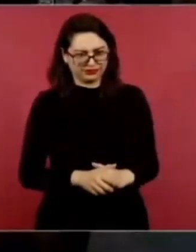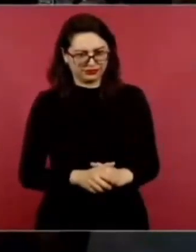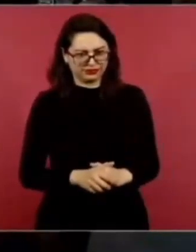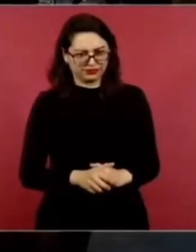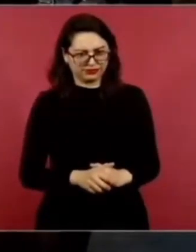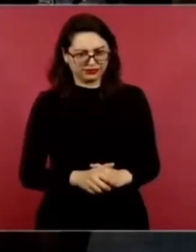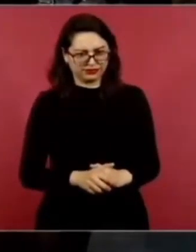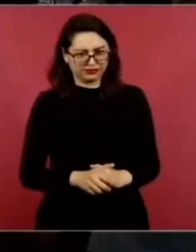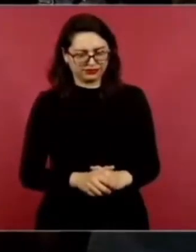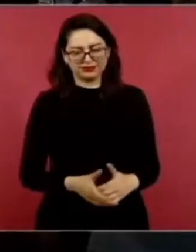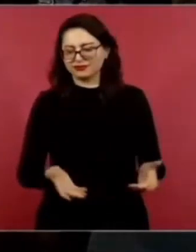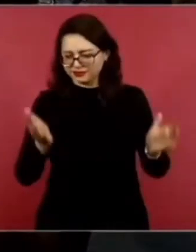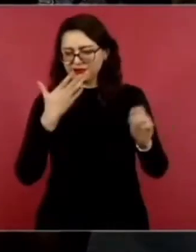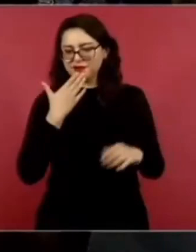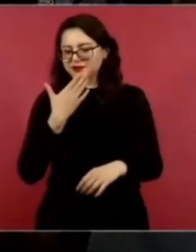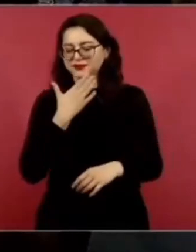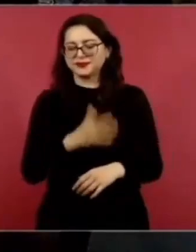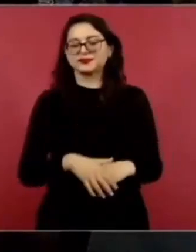Bueno, eso, vamos.